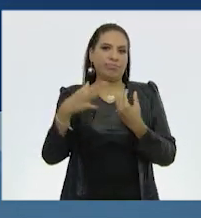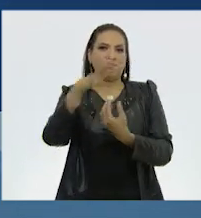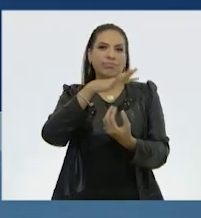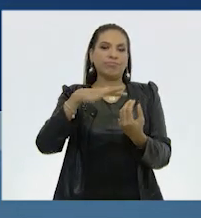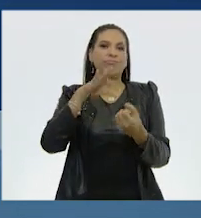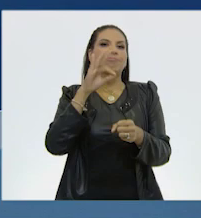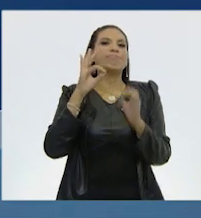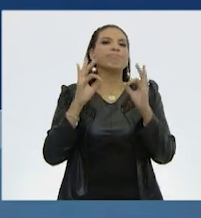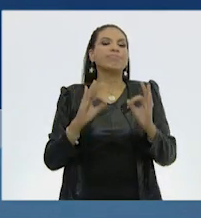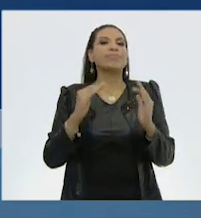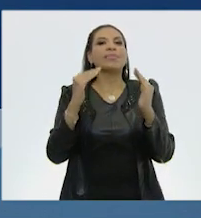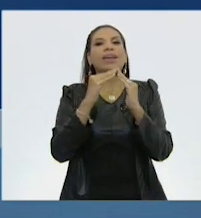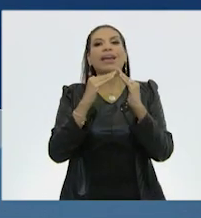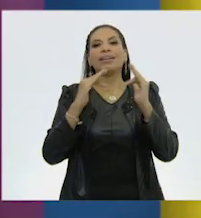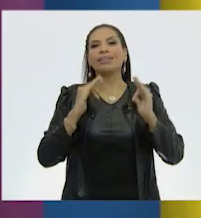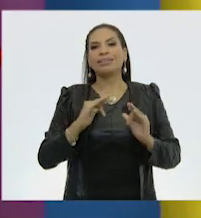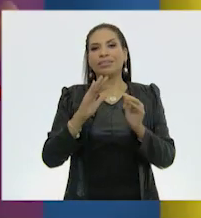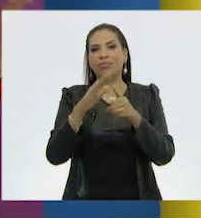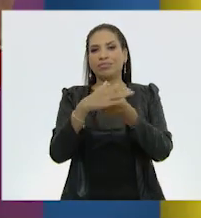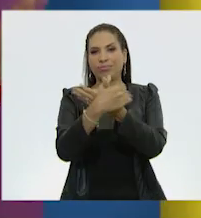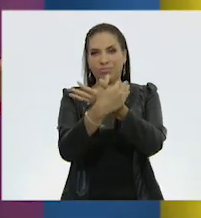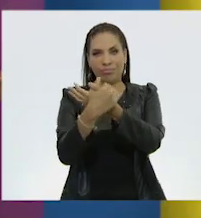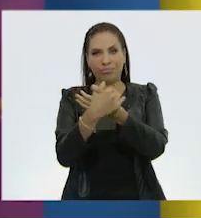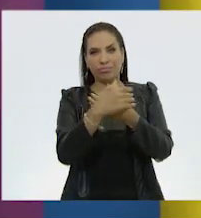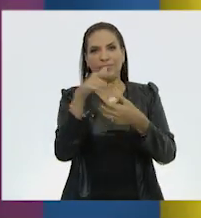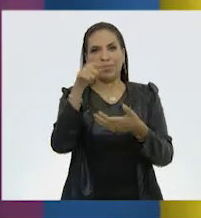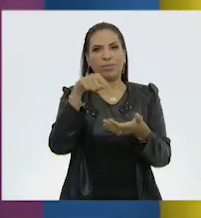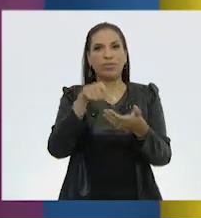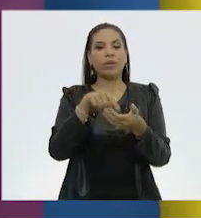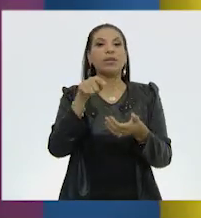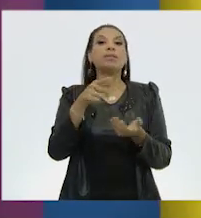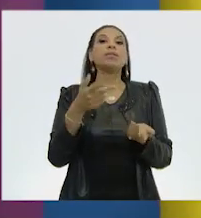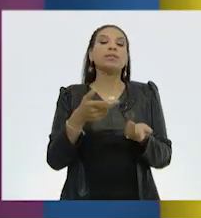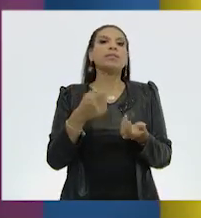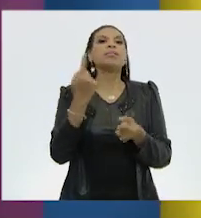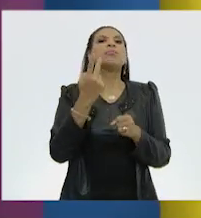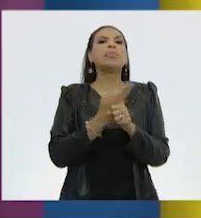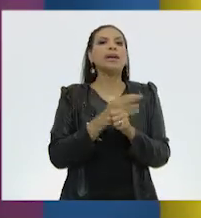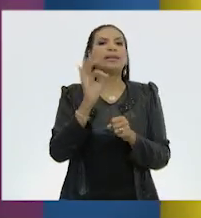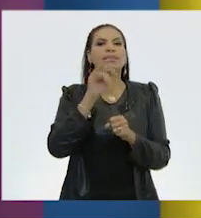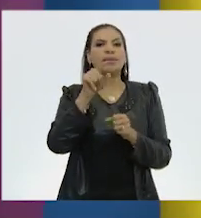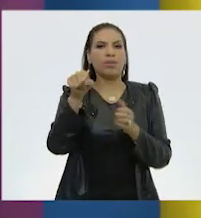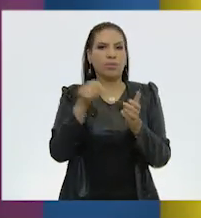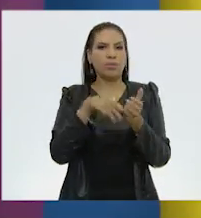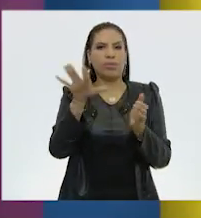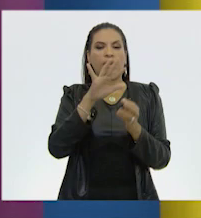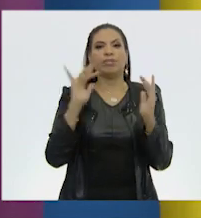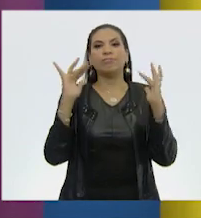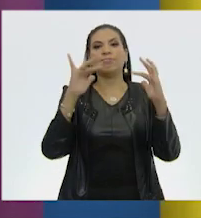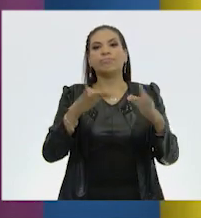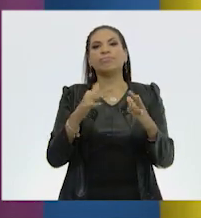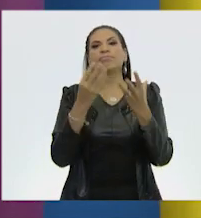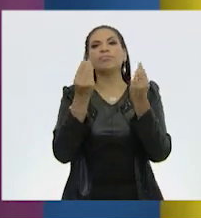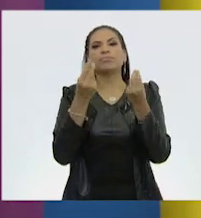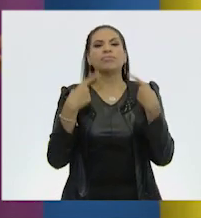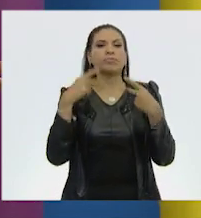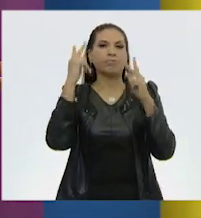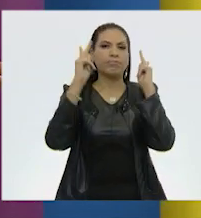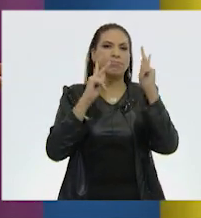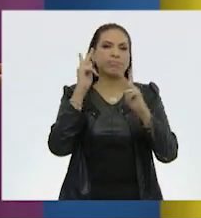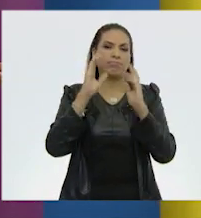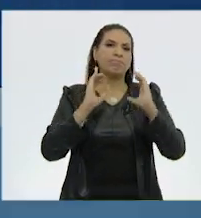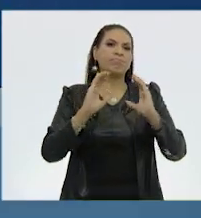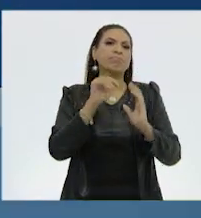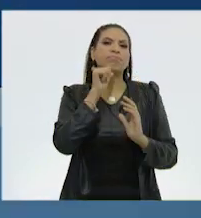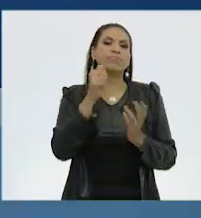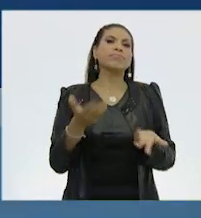sientan como en casita. ¡Así es, Tom! Pero, ¿qué pasa si a ese lugar acuden muchos visitantes y no lo